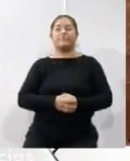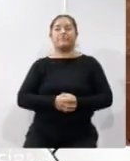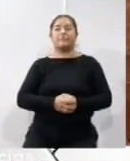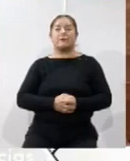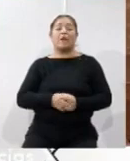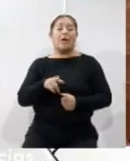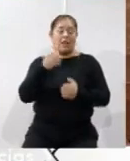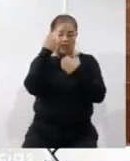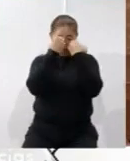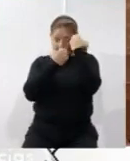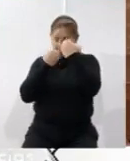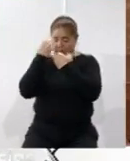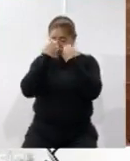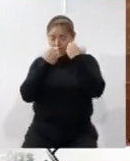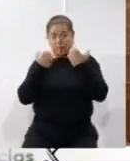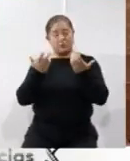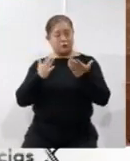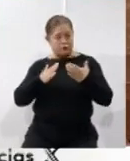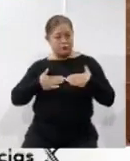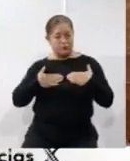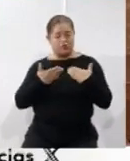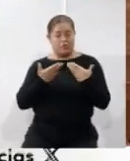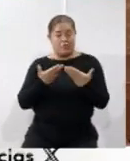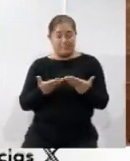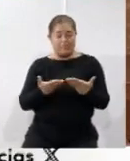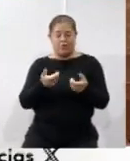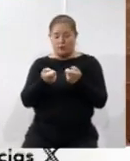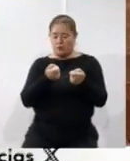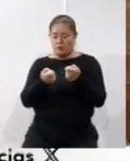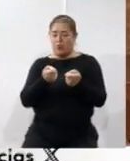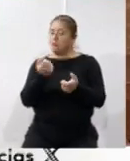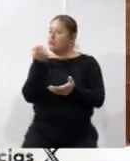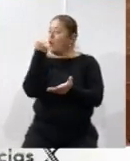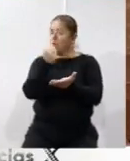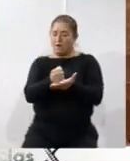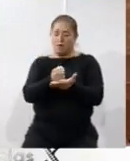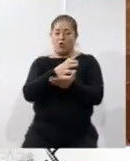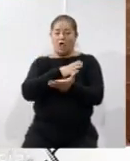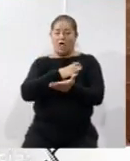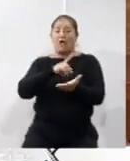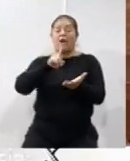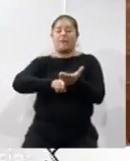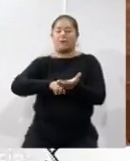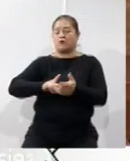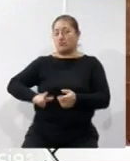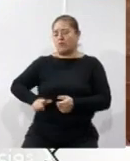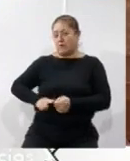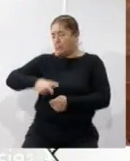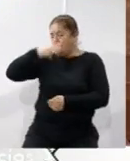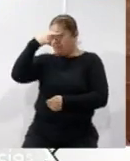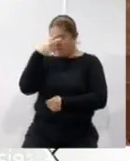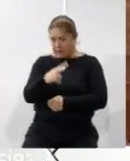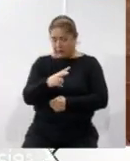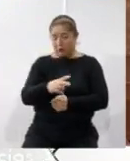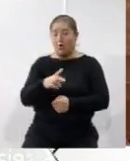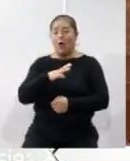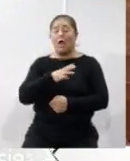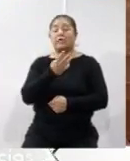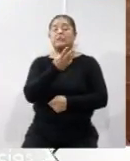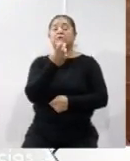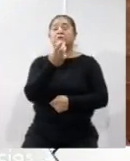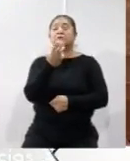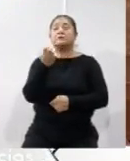evaluaciones de control de confianza, que son obligatorias para quienes formamos parte de la estructura de seguridad del Gobierno de México. Tenemos ya 300